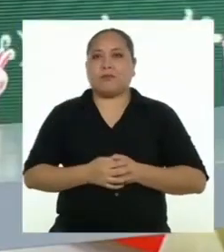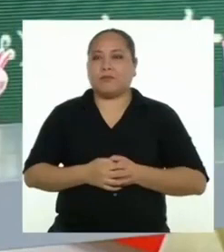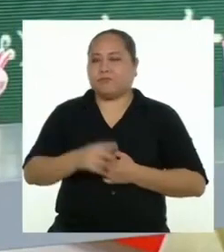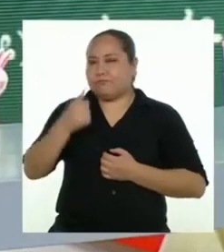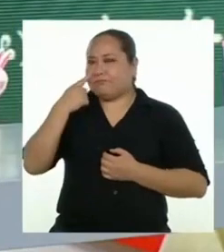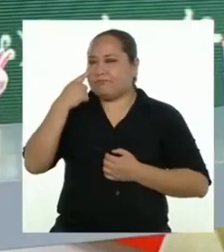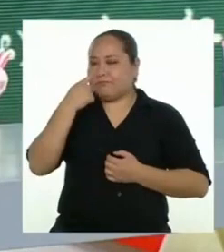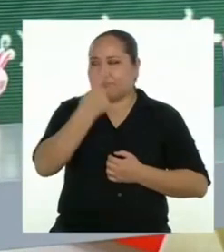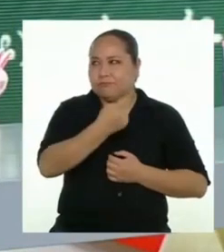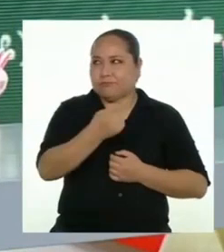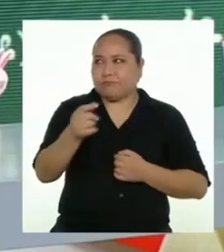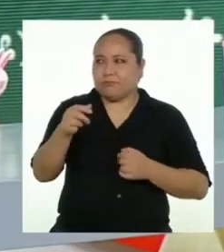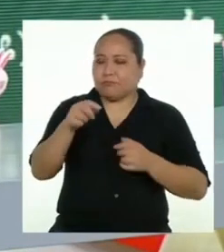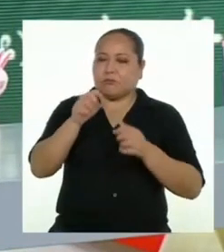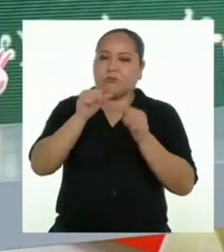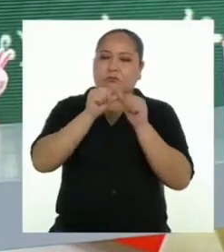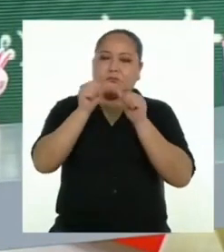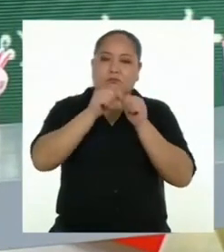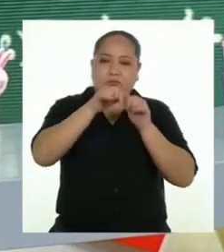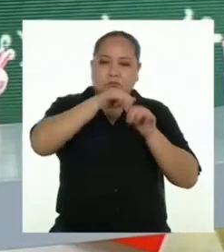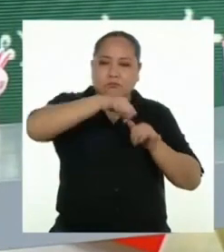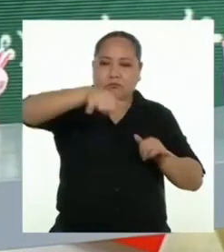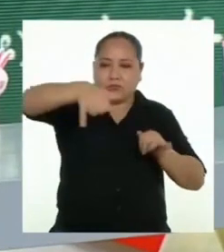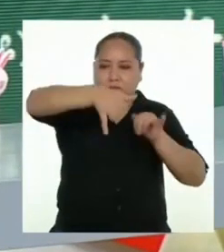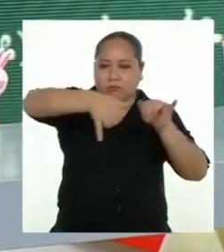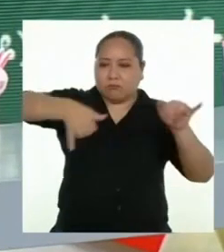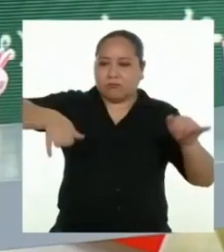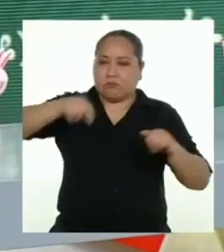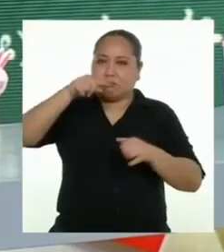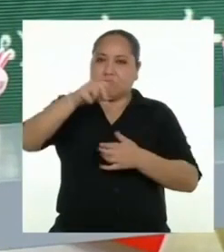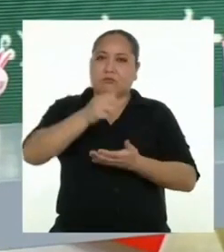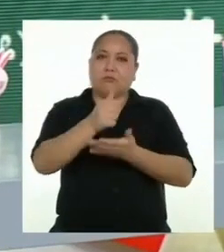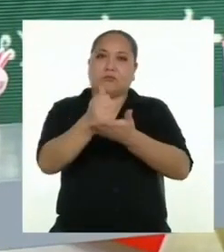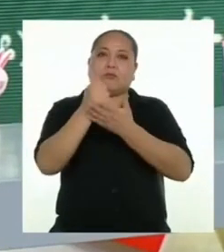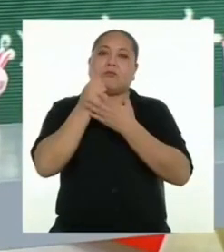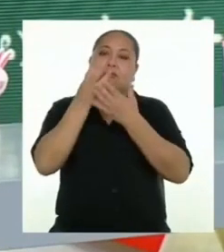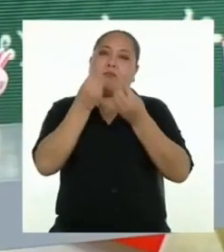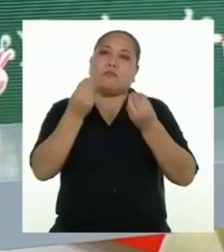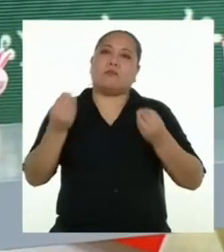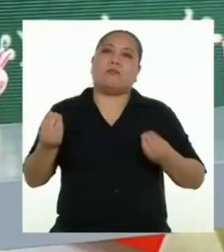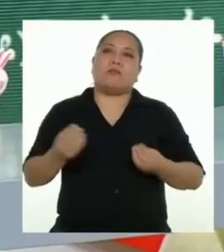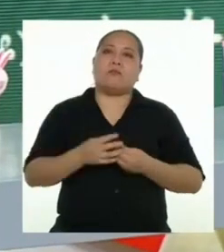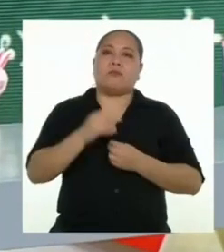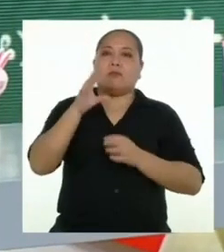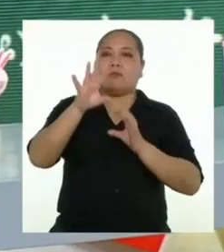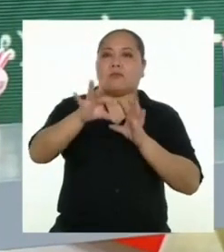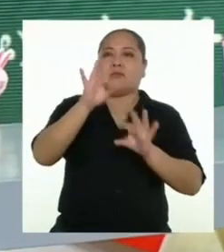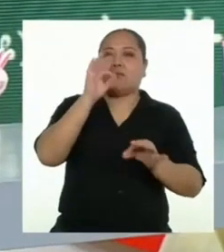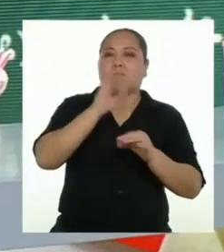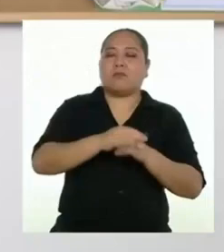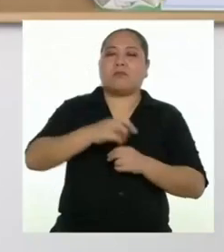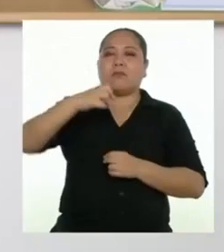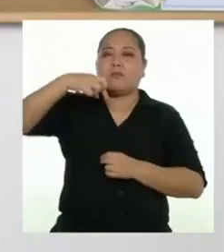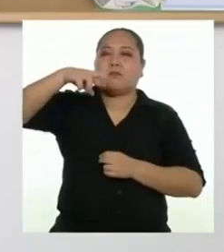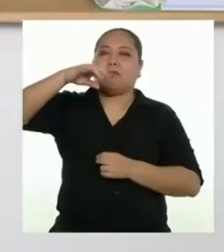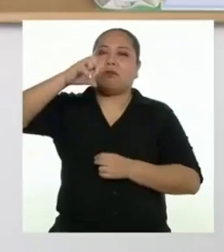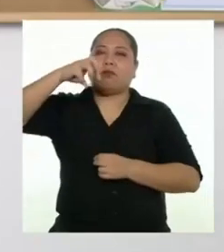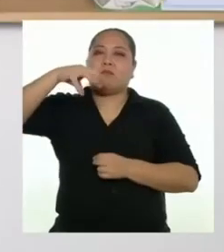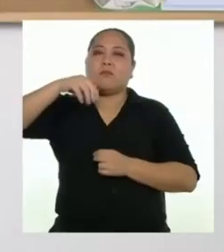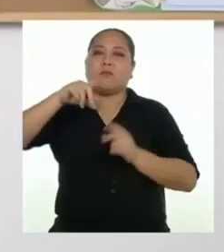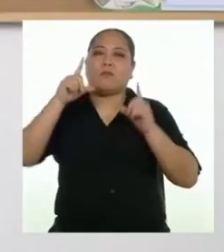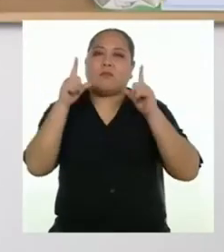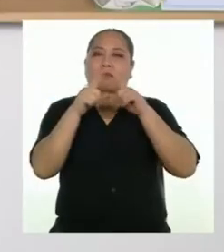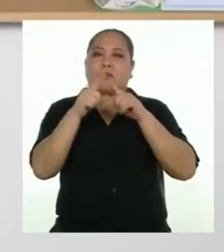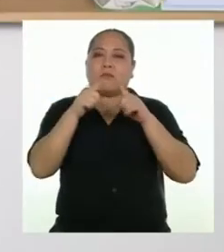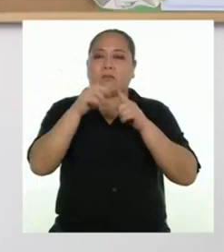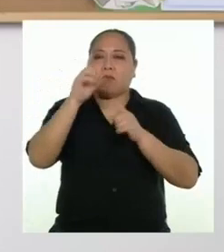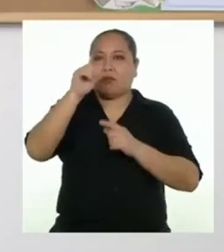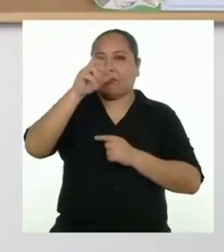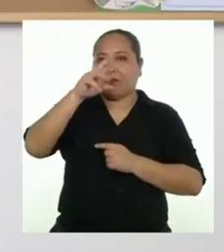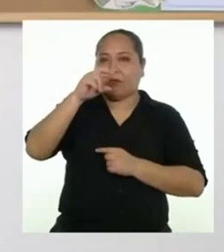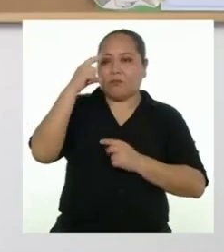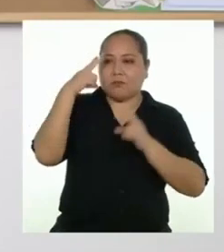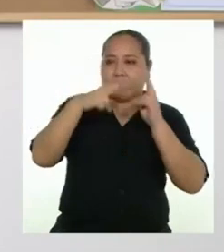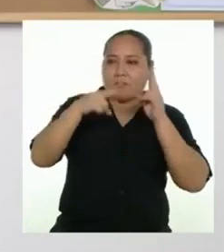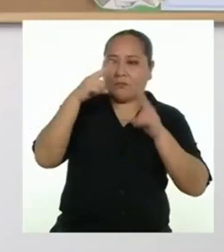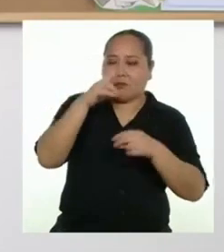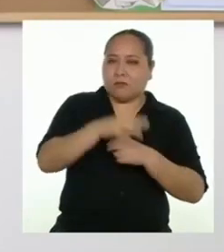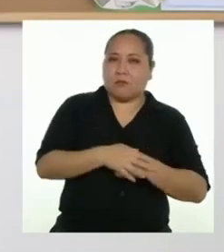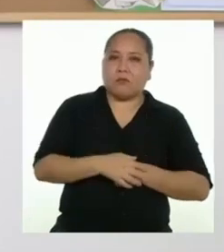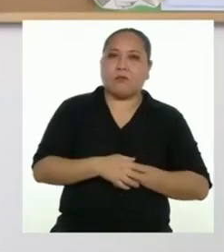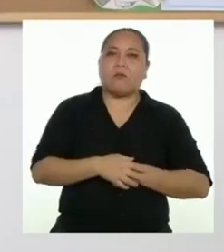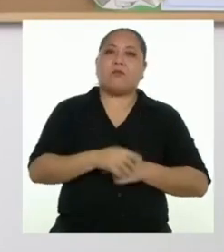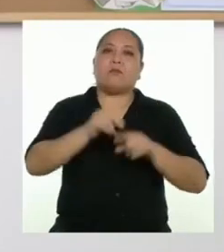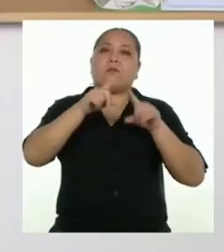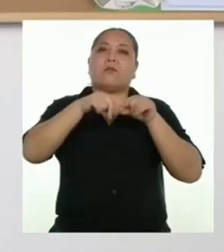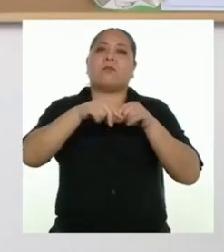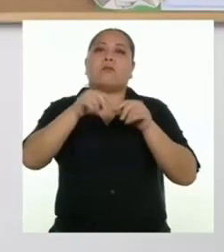Conocer las medidas de estos elementos es útil para determinar el área del prisma triangular. El área se puede determinar en